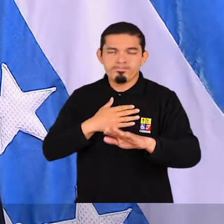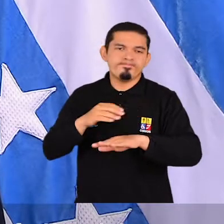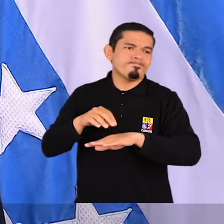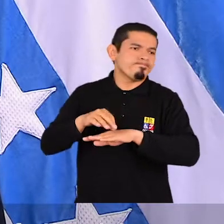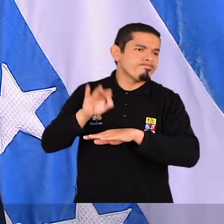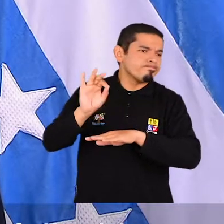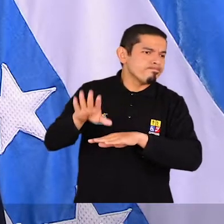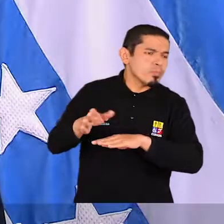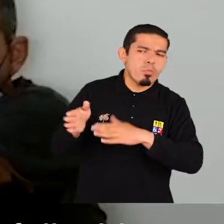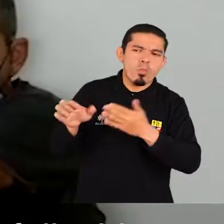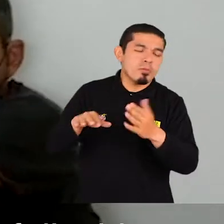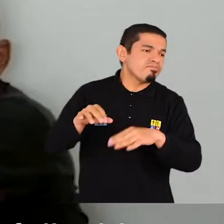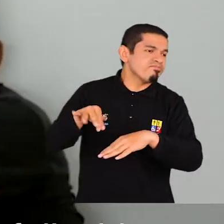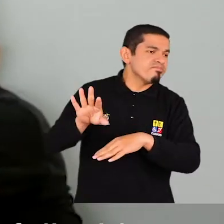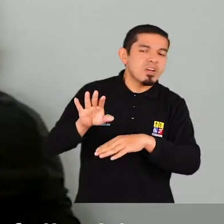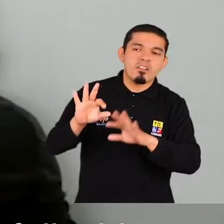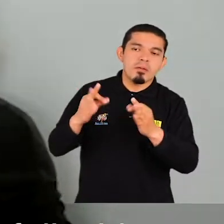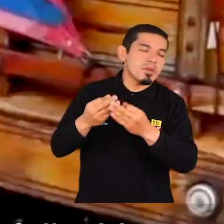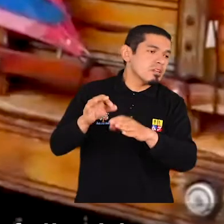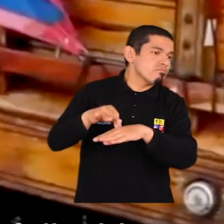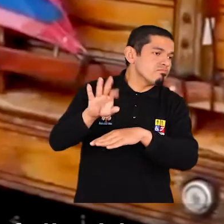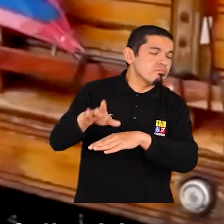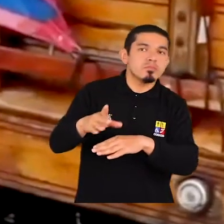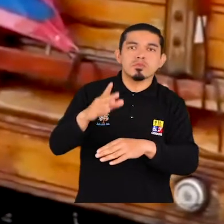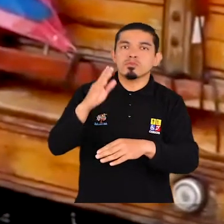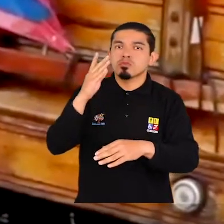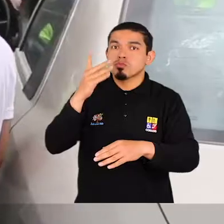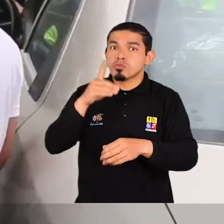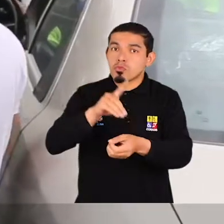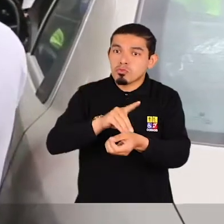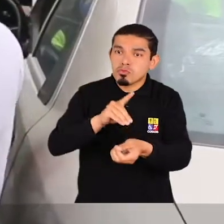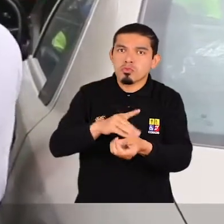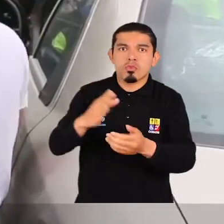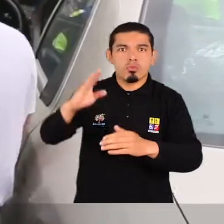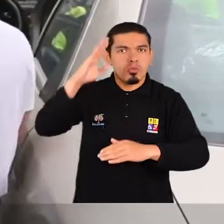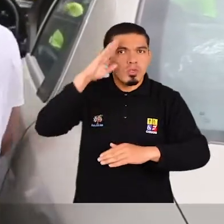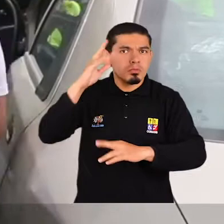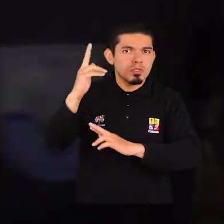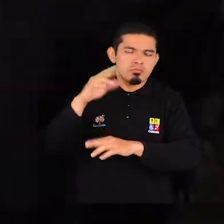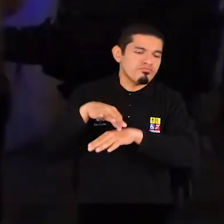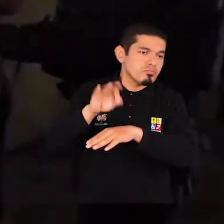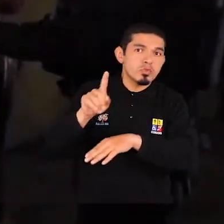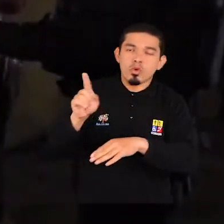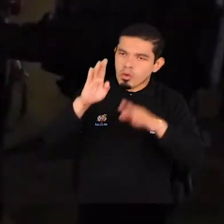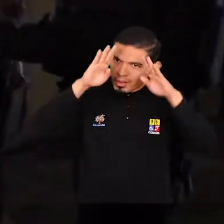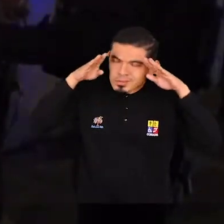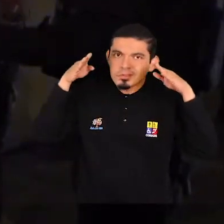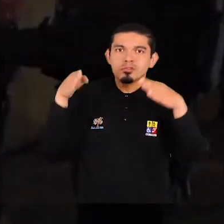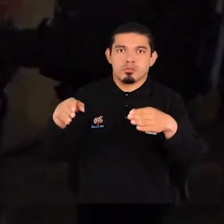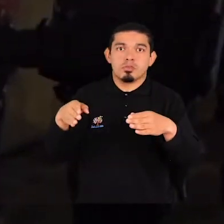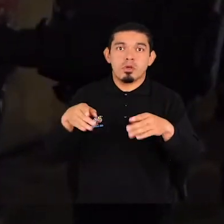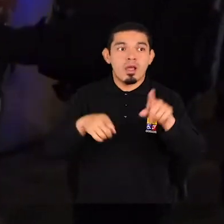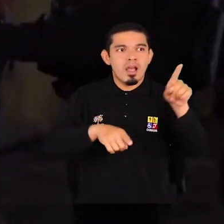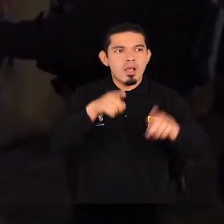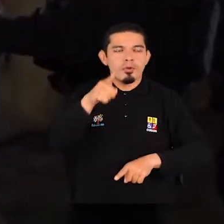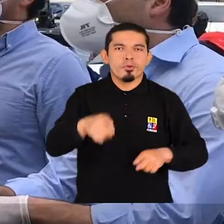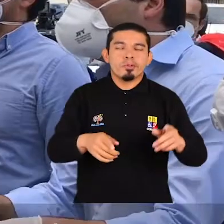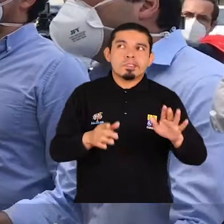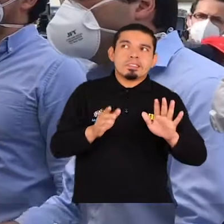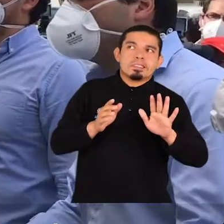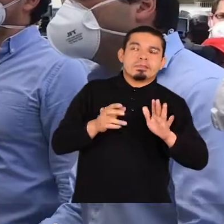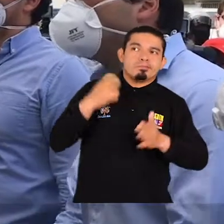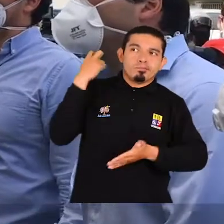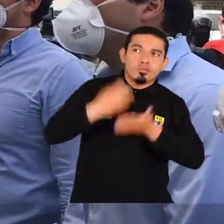fallecidos, de sus familiares, de los médicos, de los policías, de los militares, ni siquiera de los que incumplen las normas o nos injurien.